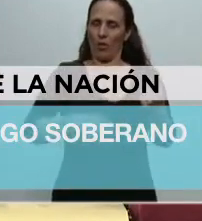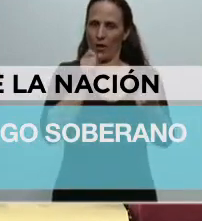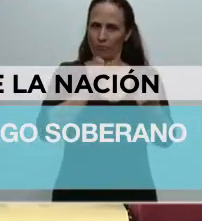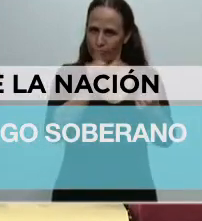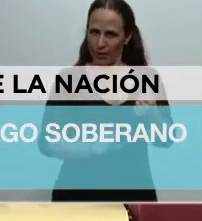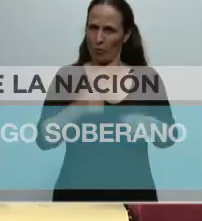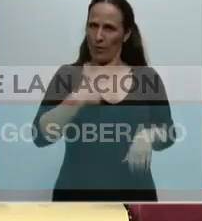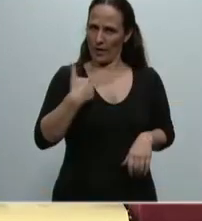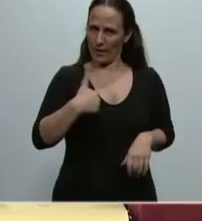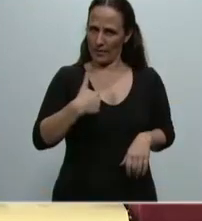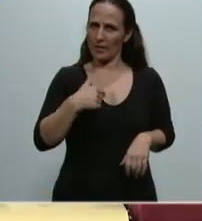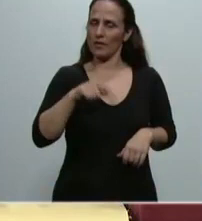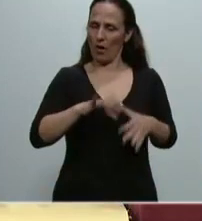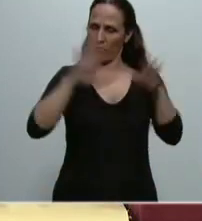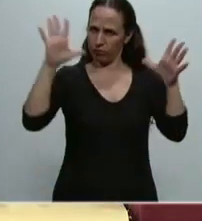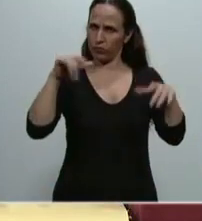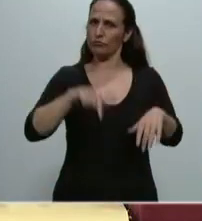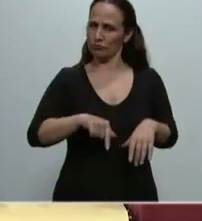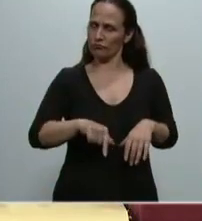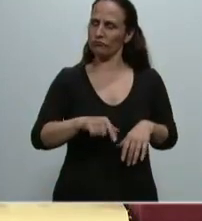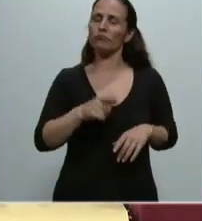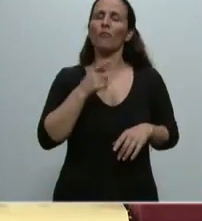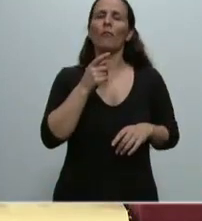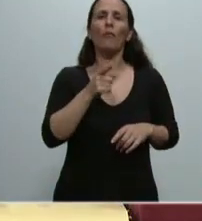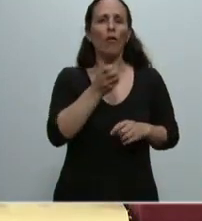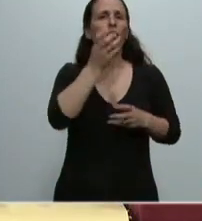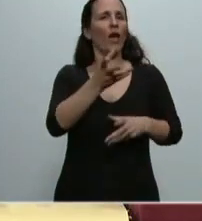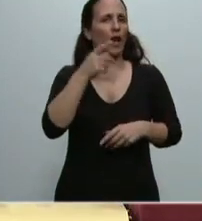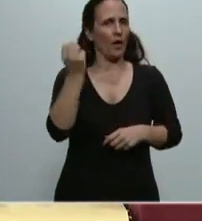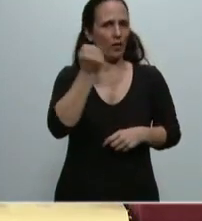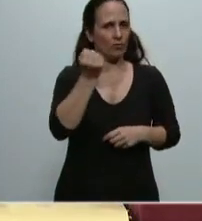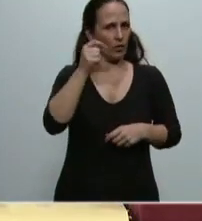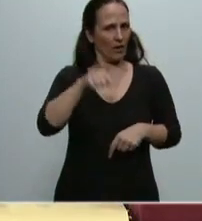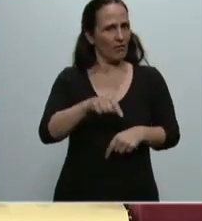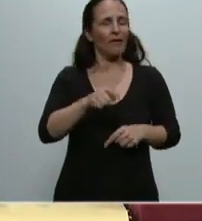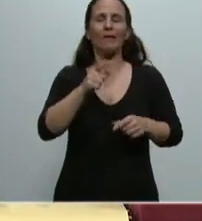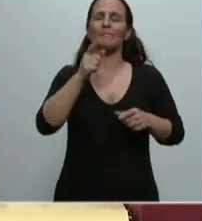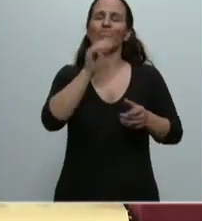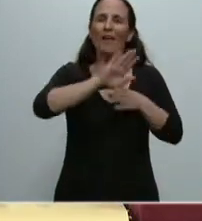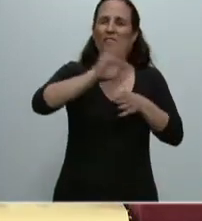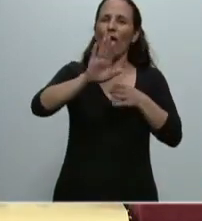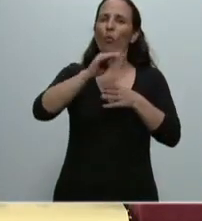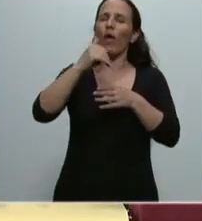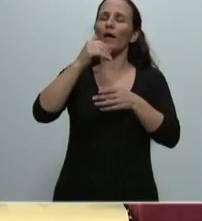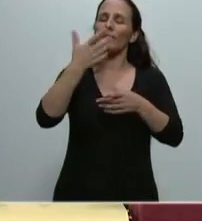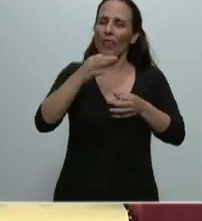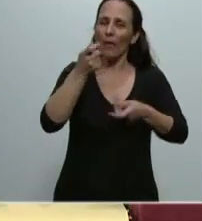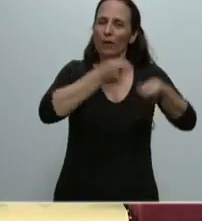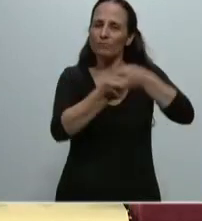Argentina se declara de interés público la reestructuración de la deuda soberana